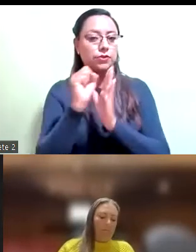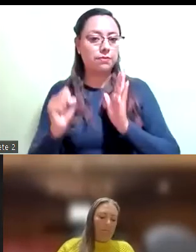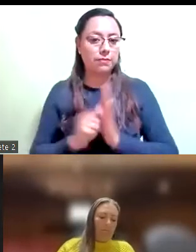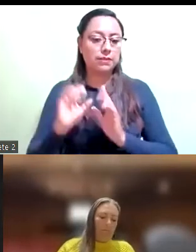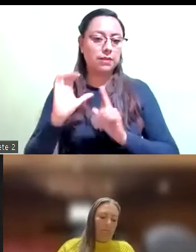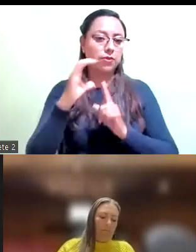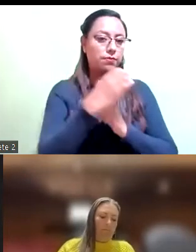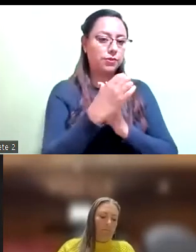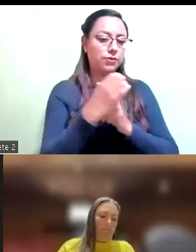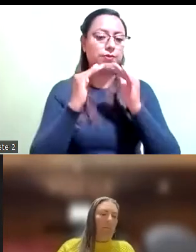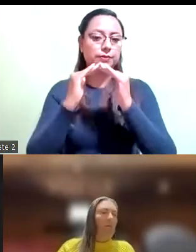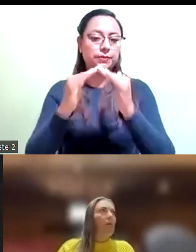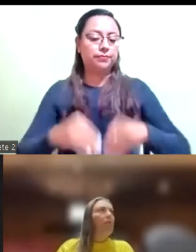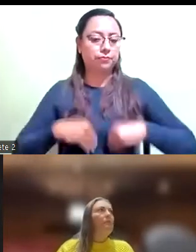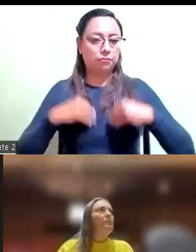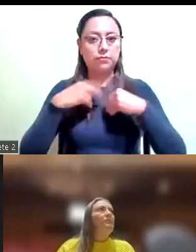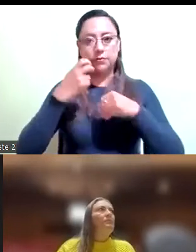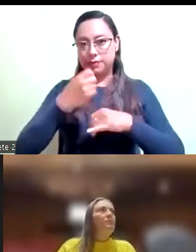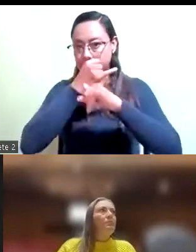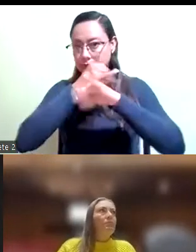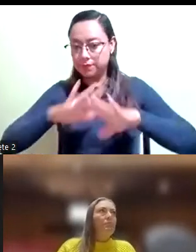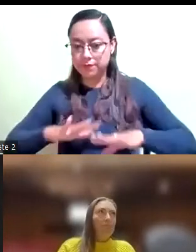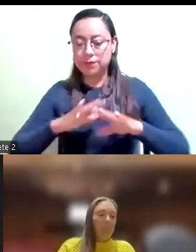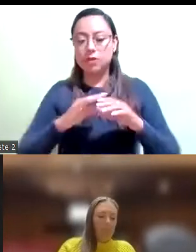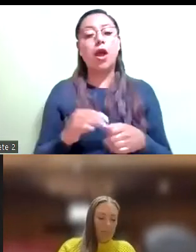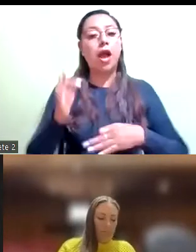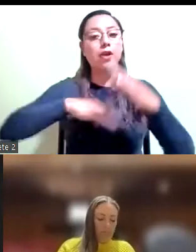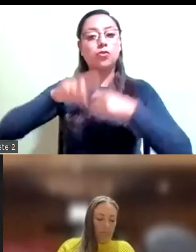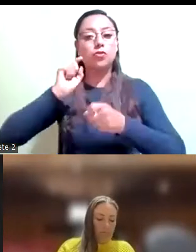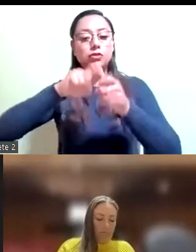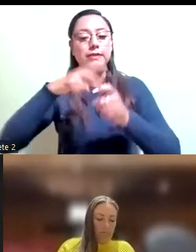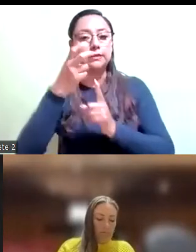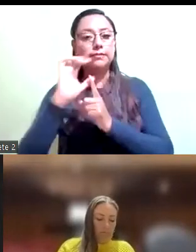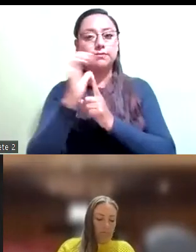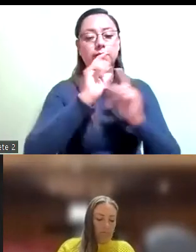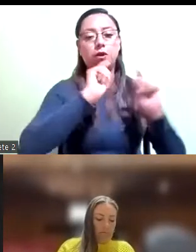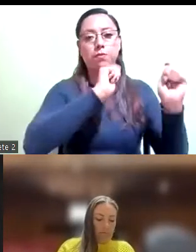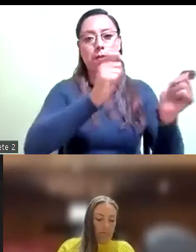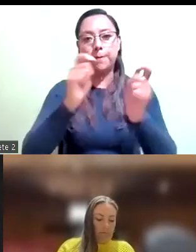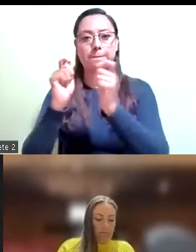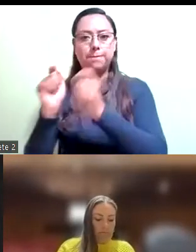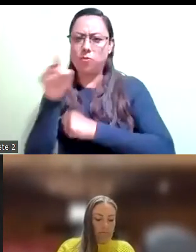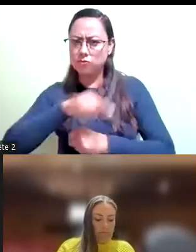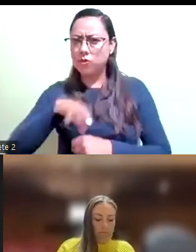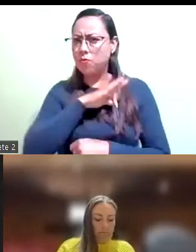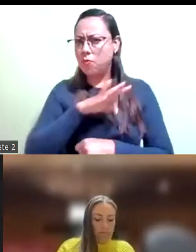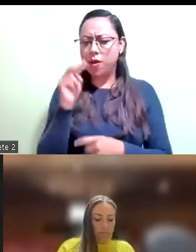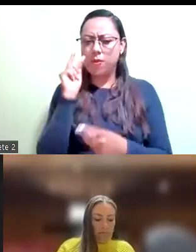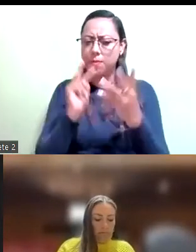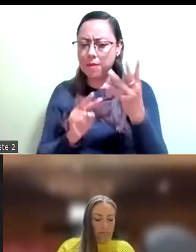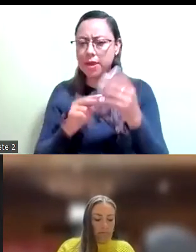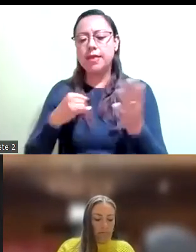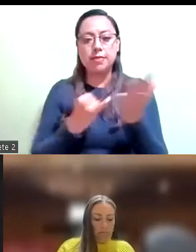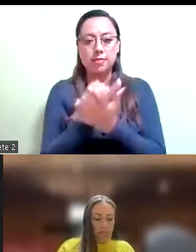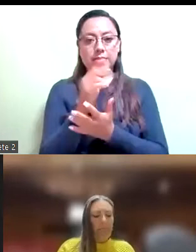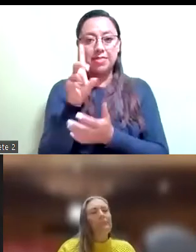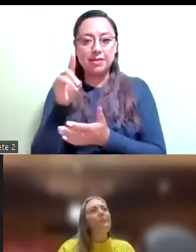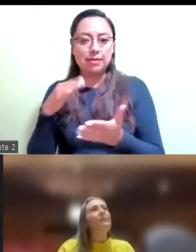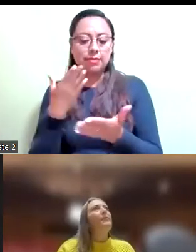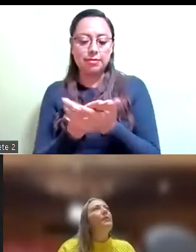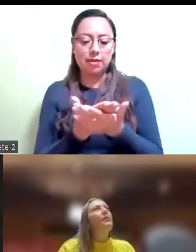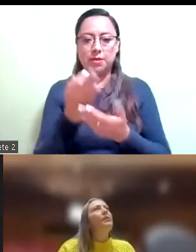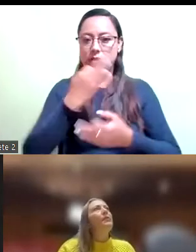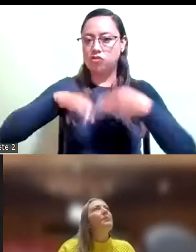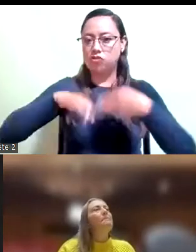Este informe se hizo llegar previamente a las personas integrantes de esta comisión, en el cual podrán observar los dictámenes realizados y aprobados durante nuestros trabajos,